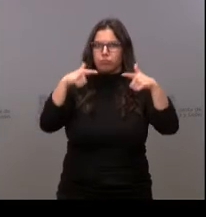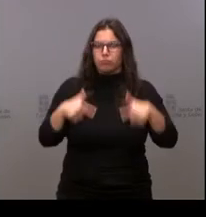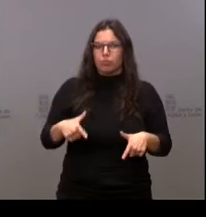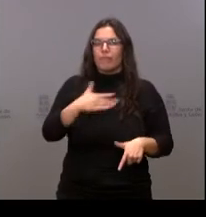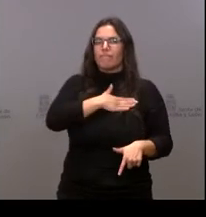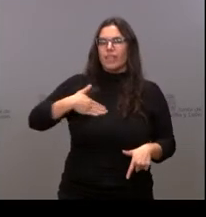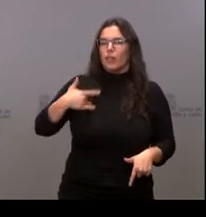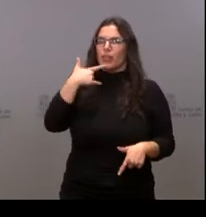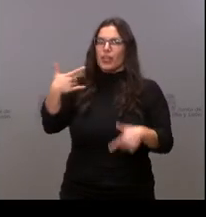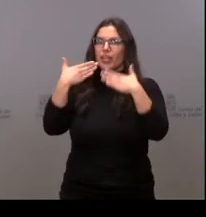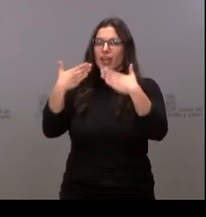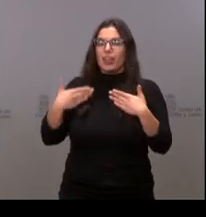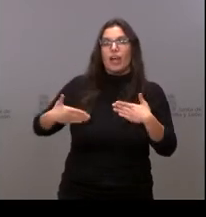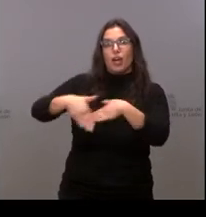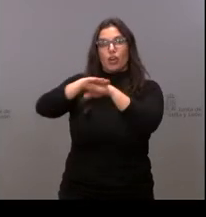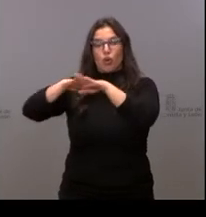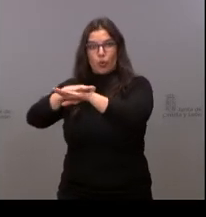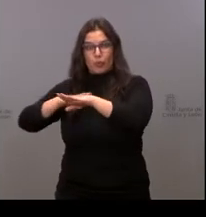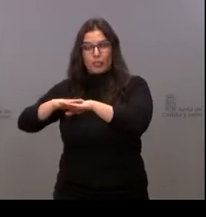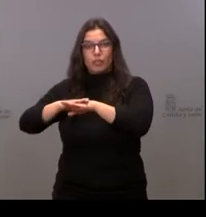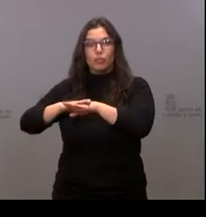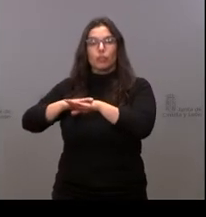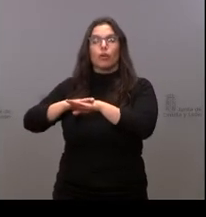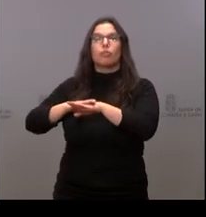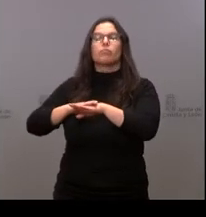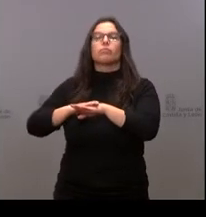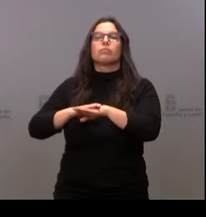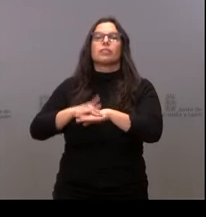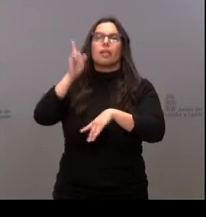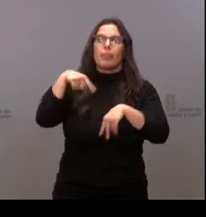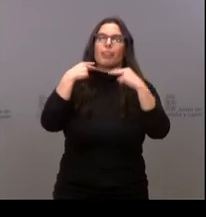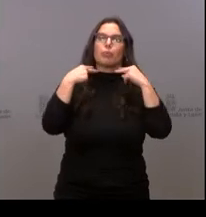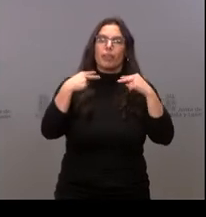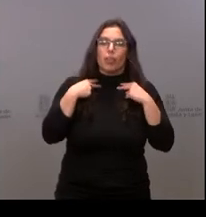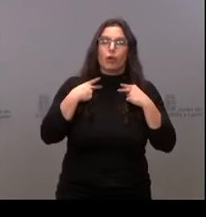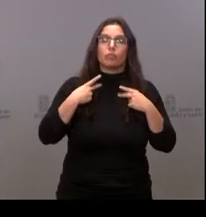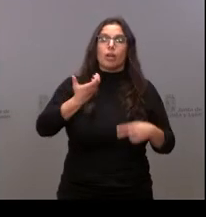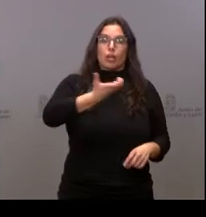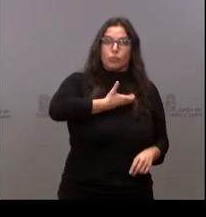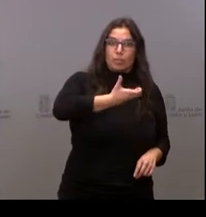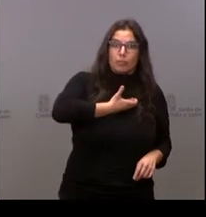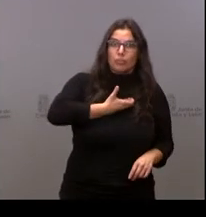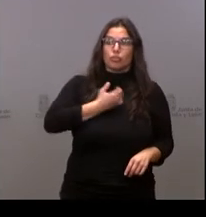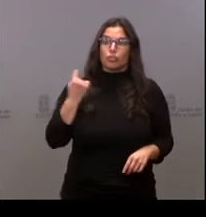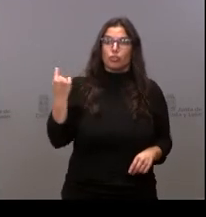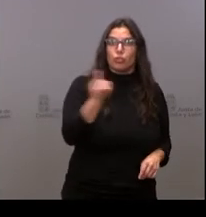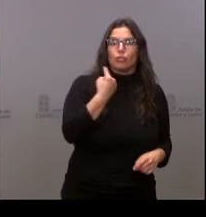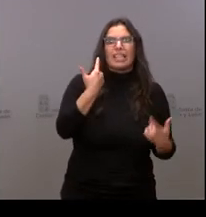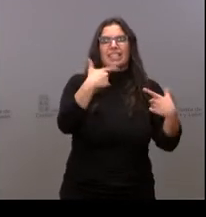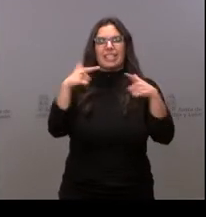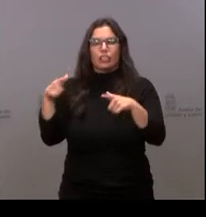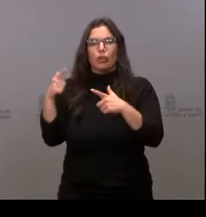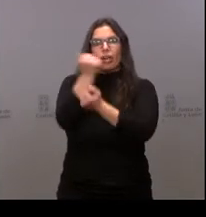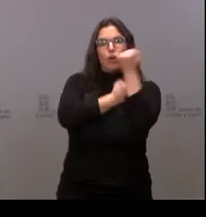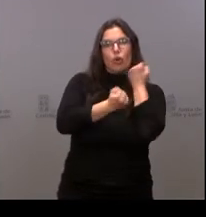Administración del Gobierno, a la Administración de la Diputación, a la Administración local, a los ayuntamientos y a todos los sectores económicos y